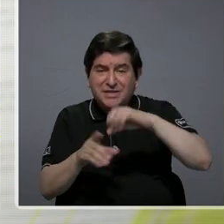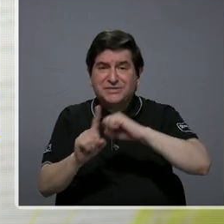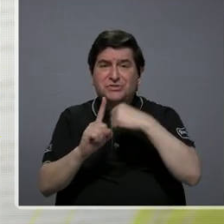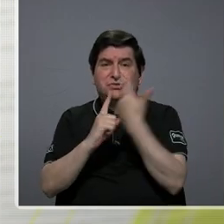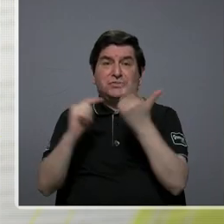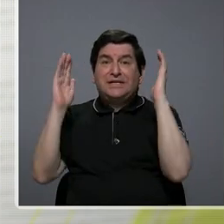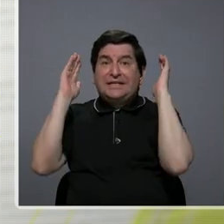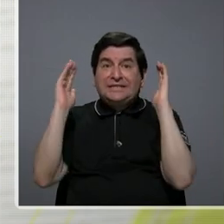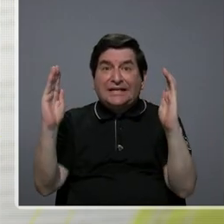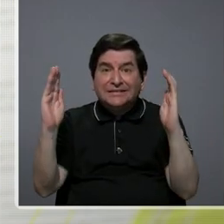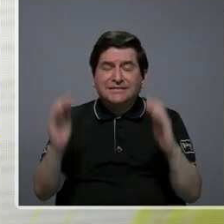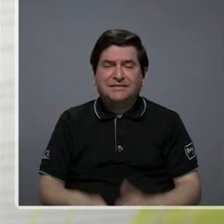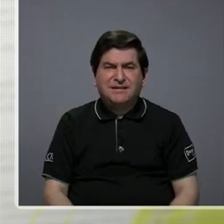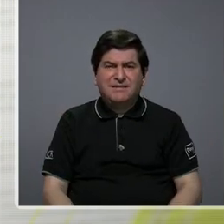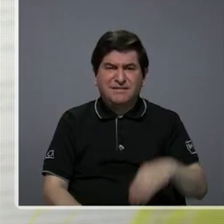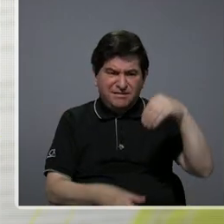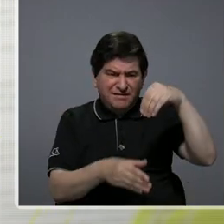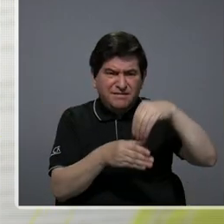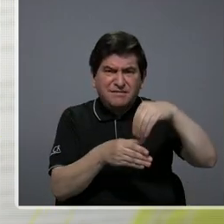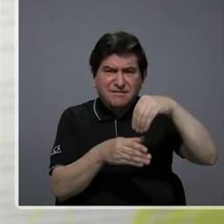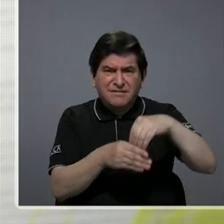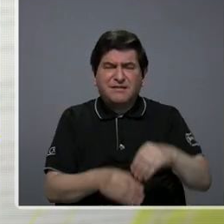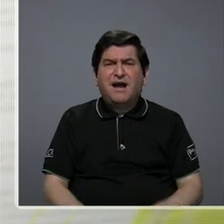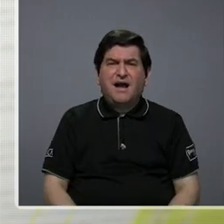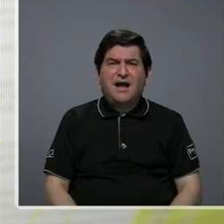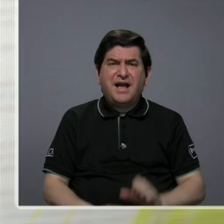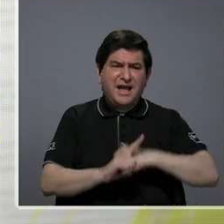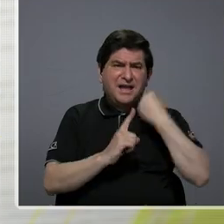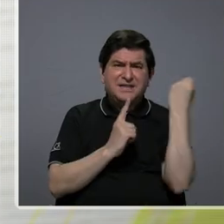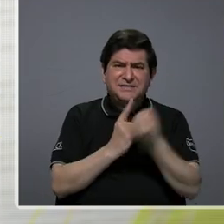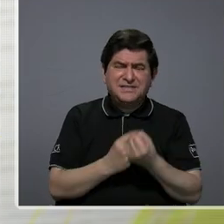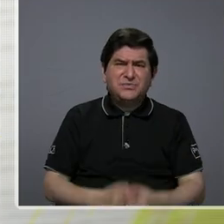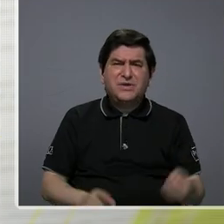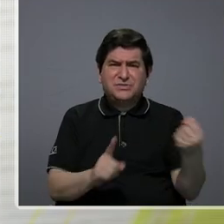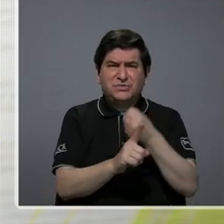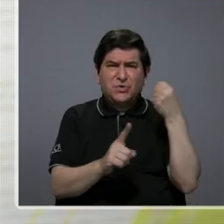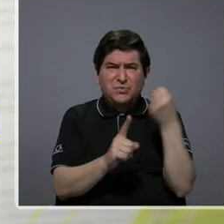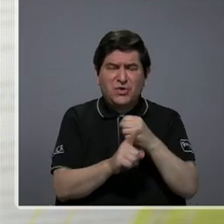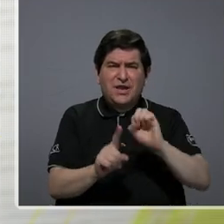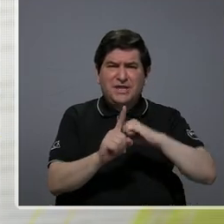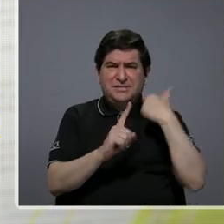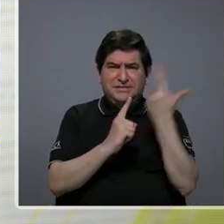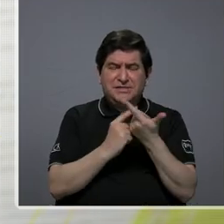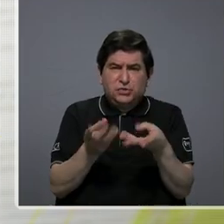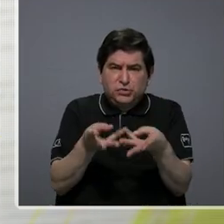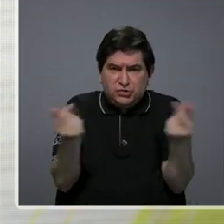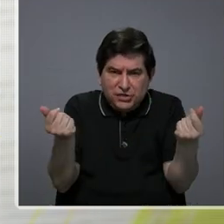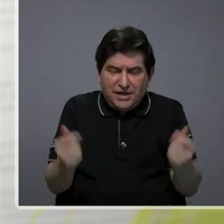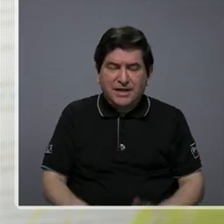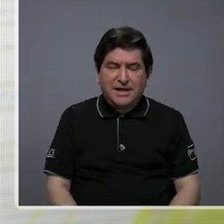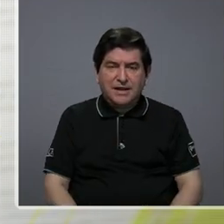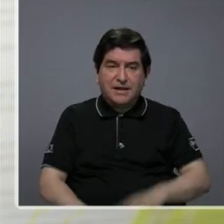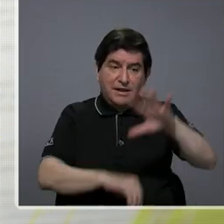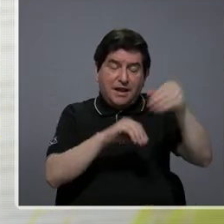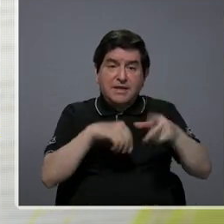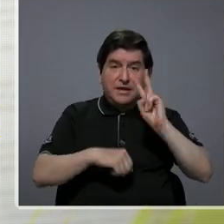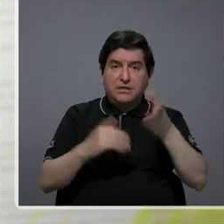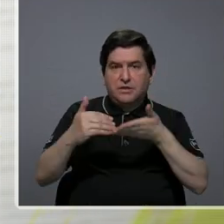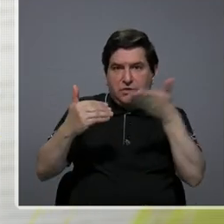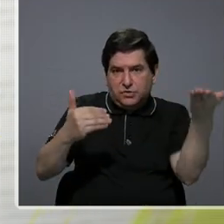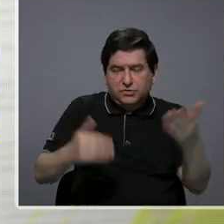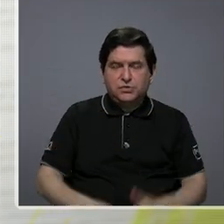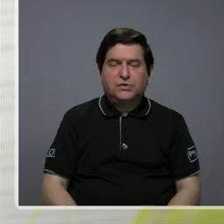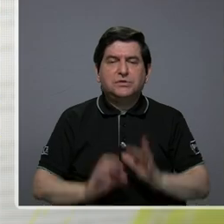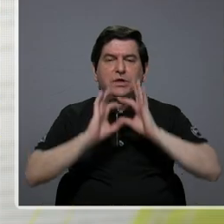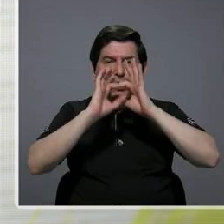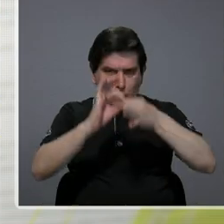¿verdad? lo que estamos produciendo son las condiciones para que haya más violencia social y a eso se le agregan dos factores que